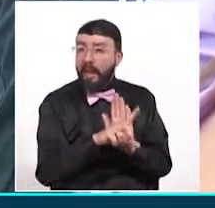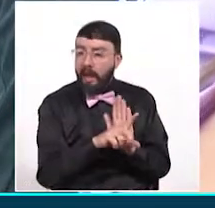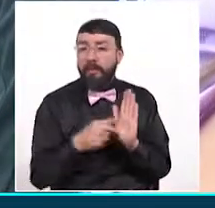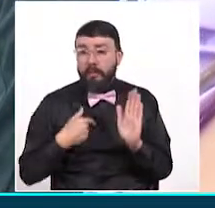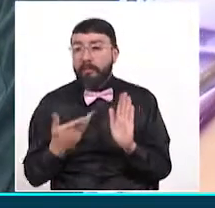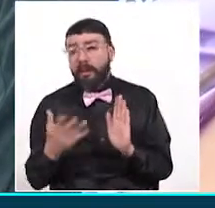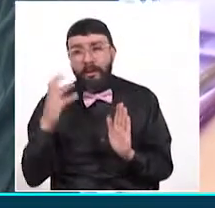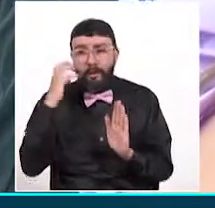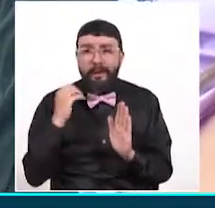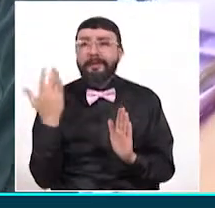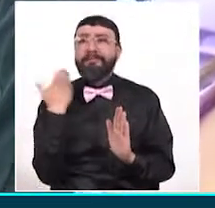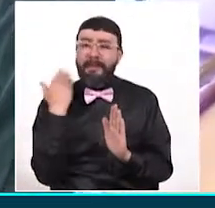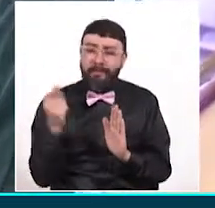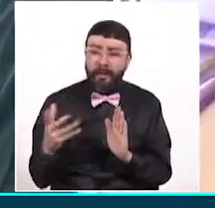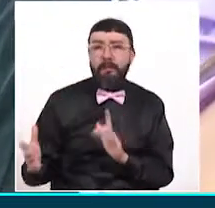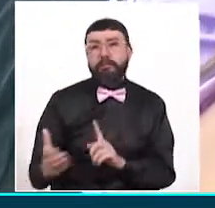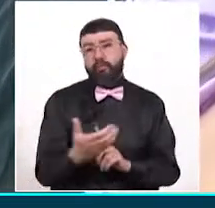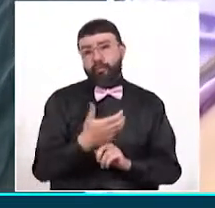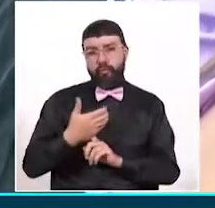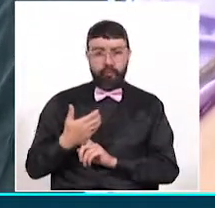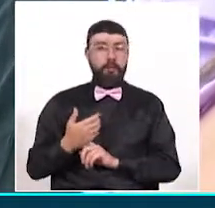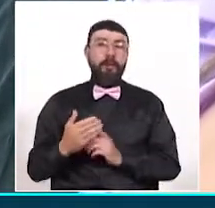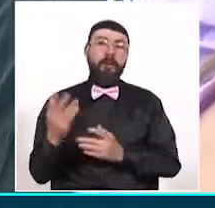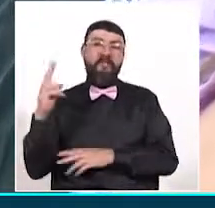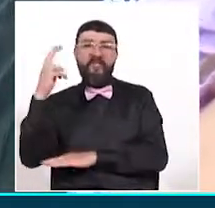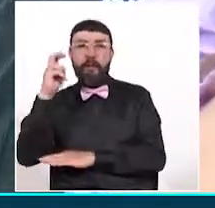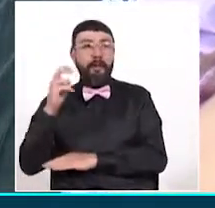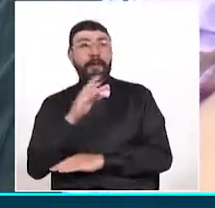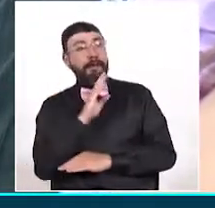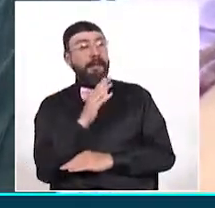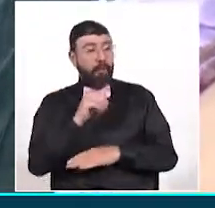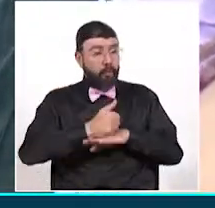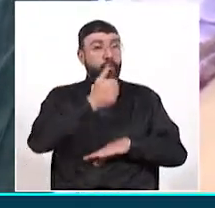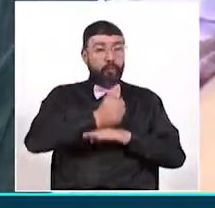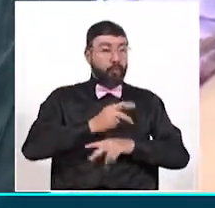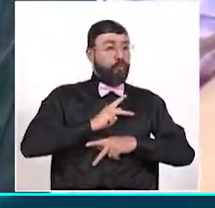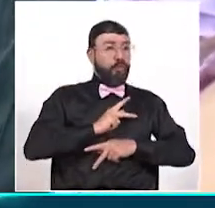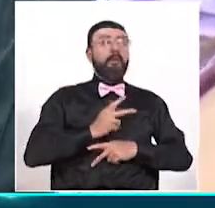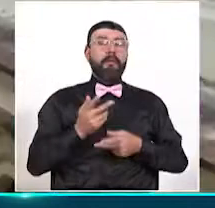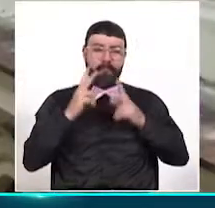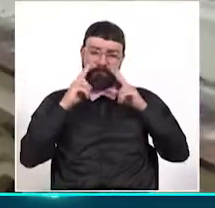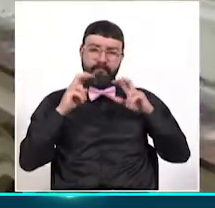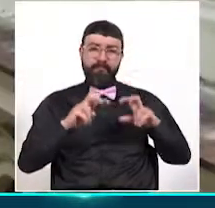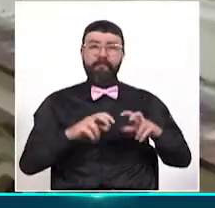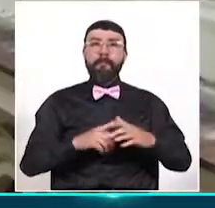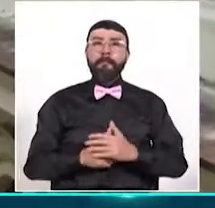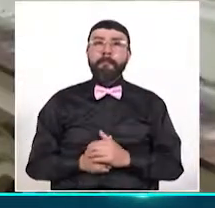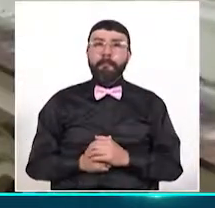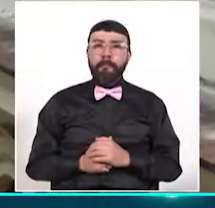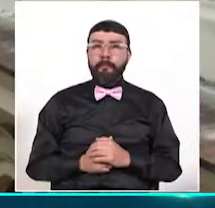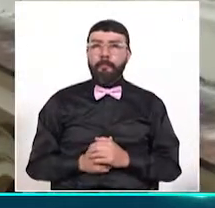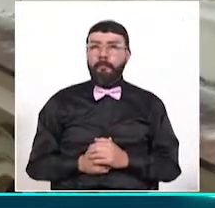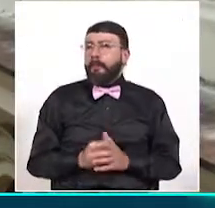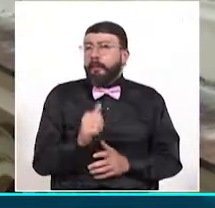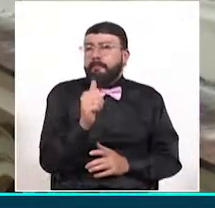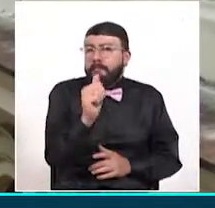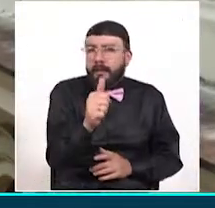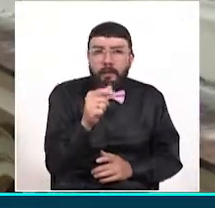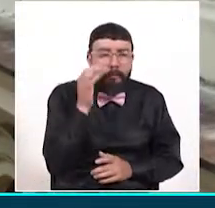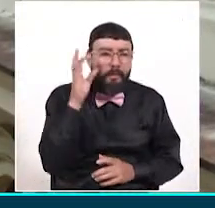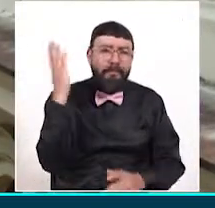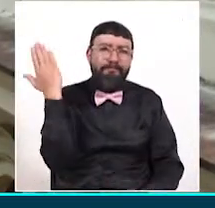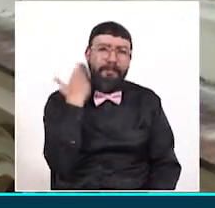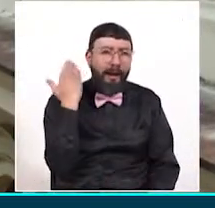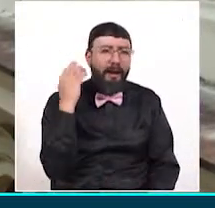o se hace algún procedimiento por parte de la fiscalía hasta que se determine quién es el propietario al final. Si usted ciudadano es